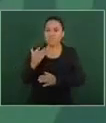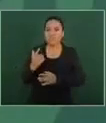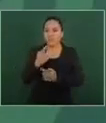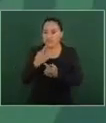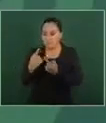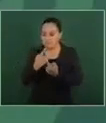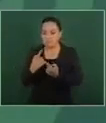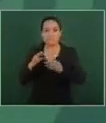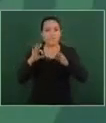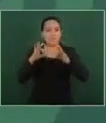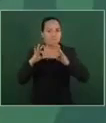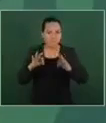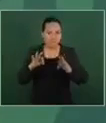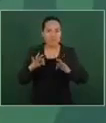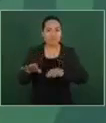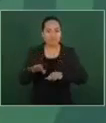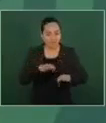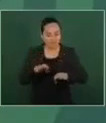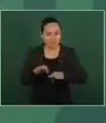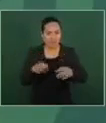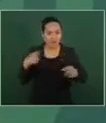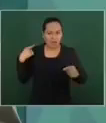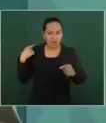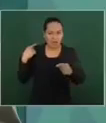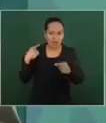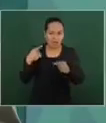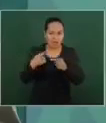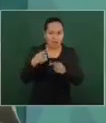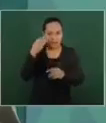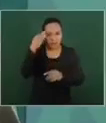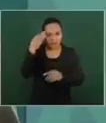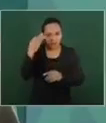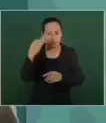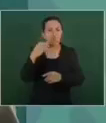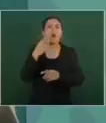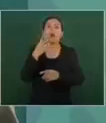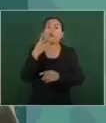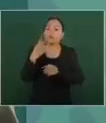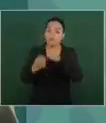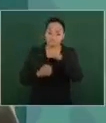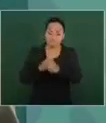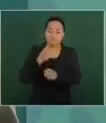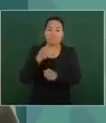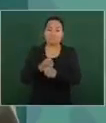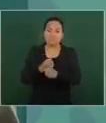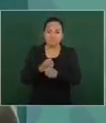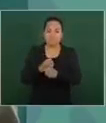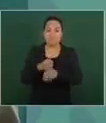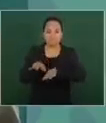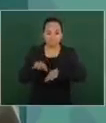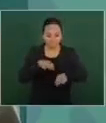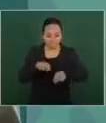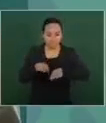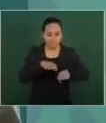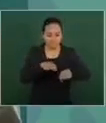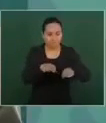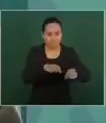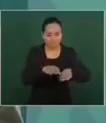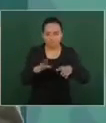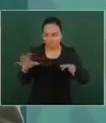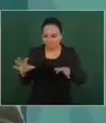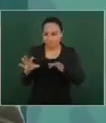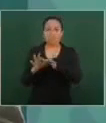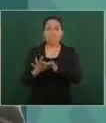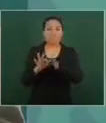hace bastante tiempo, desde hace tres años, de manera coordinada.